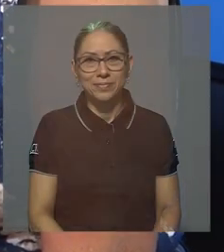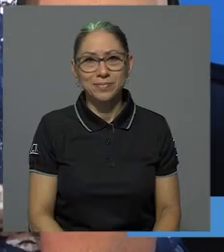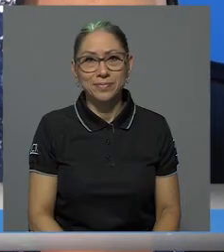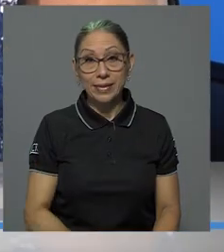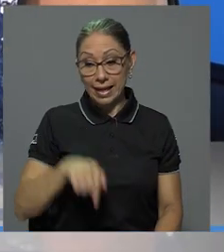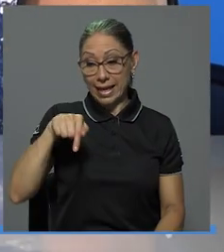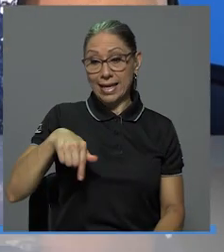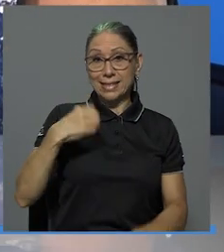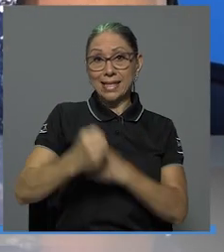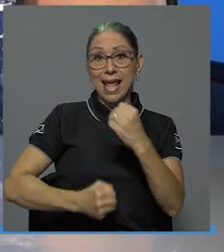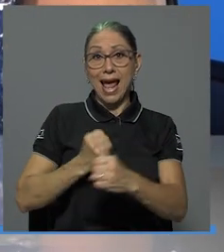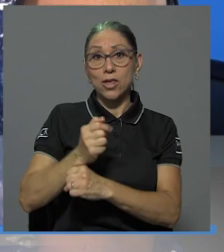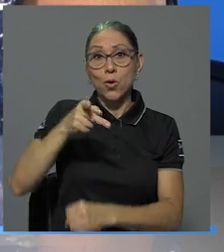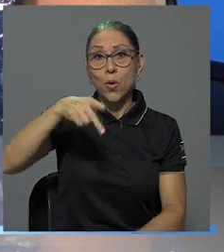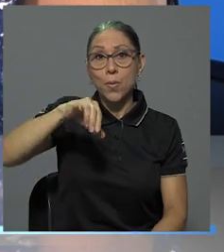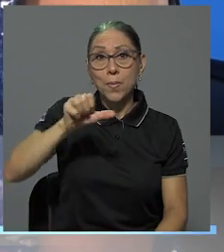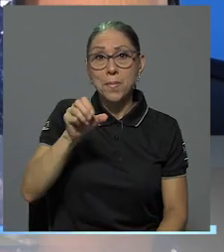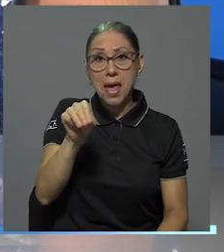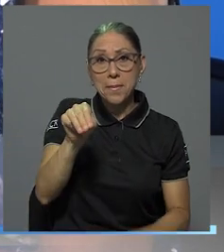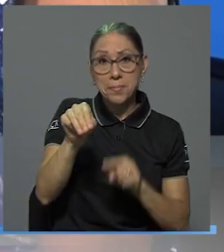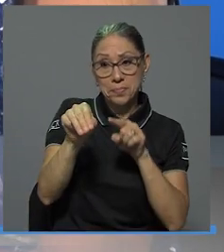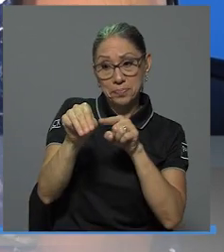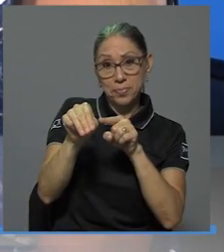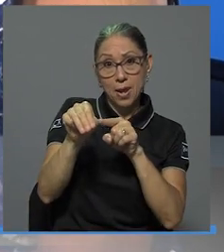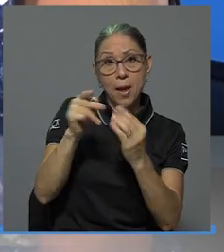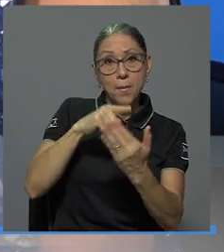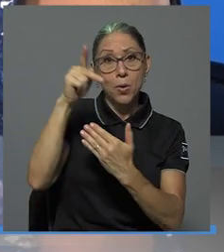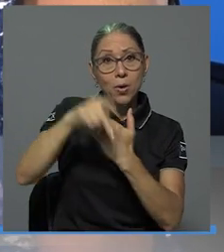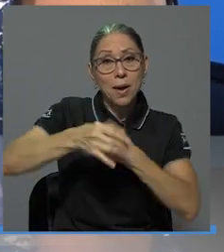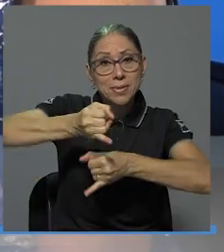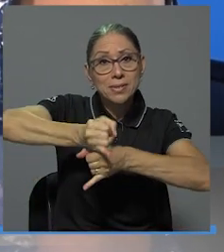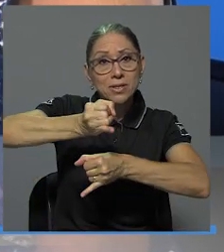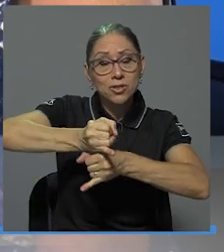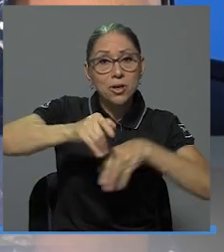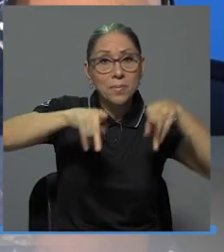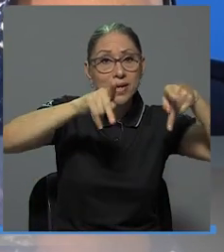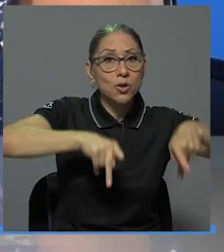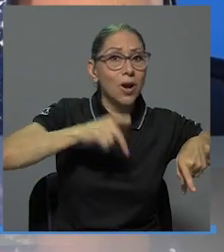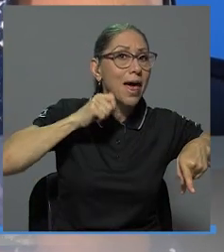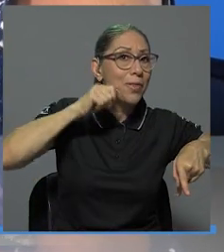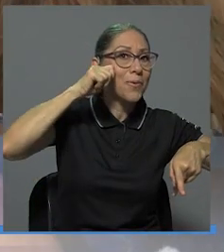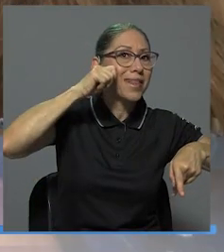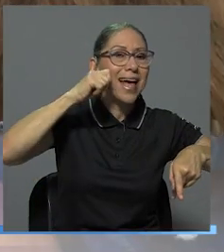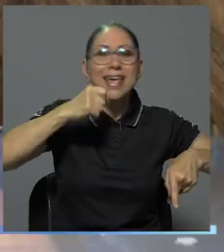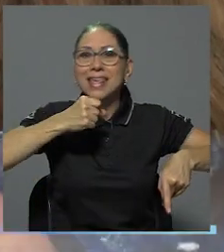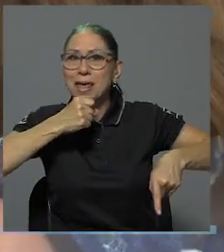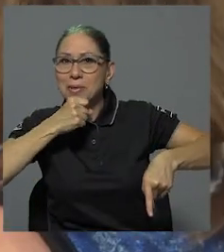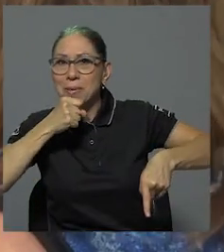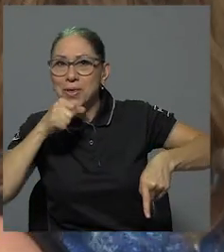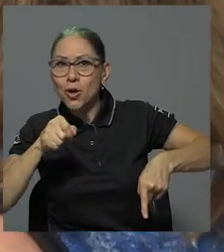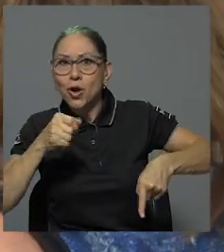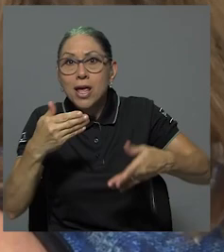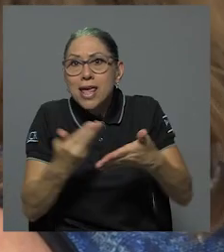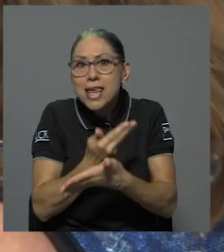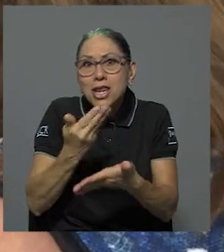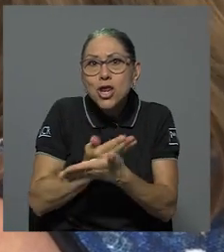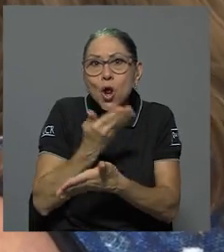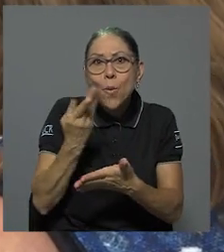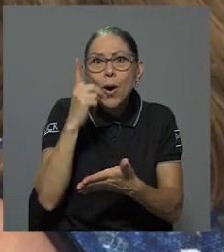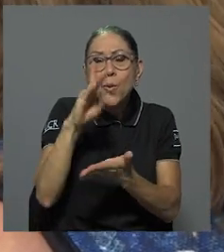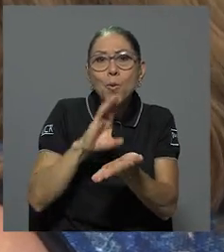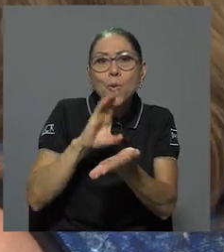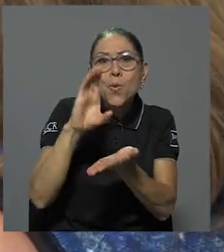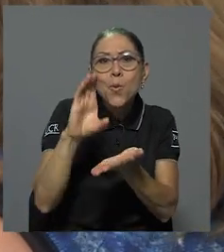Este año el PIAM, el Programa Institucional para la Persona Adulta y Adulta Mayor, innova con un curso que les